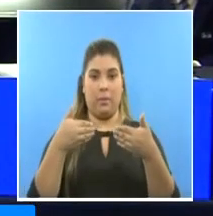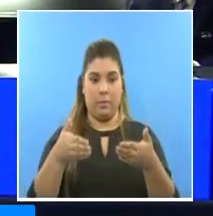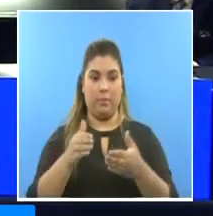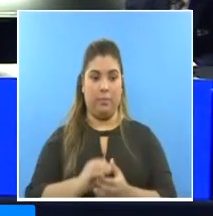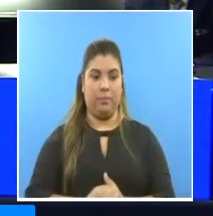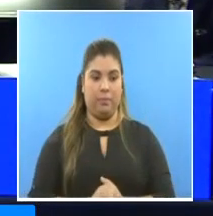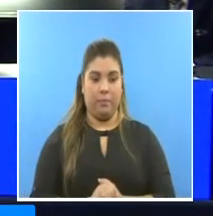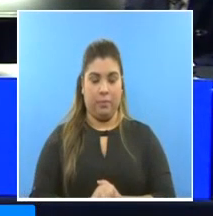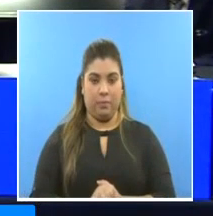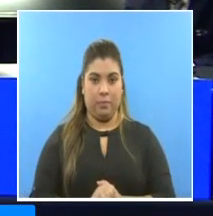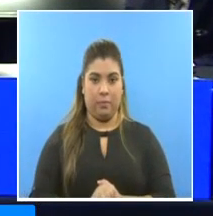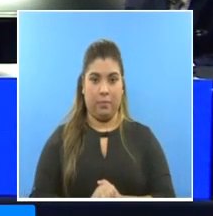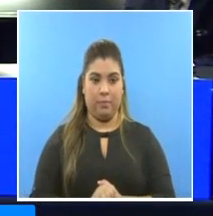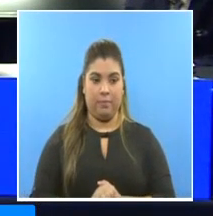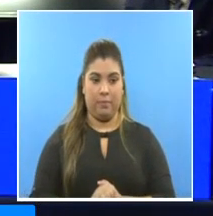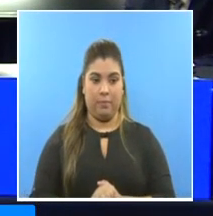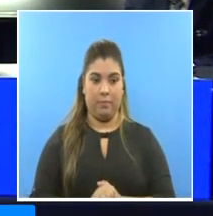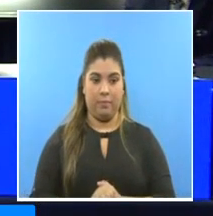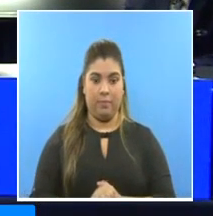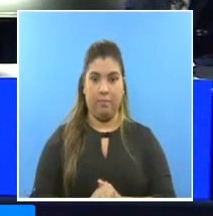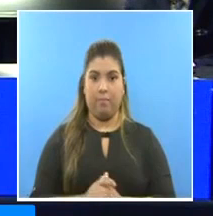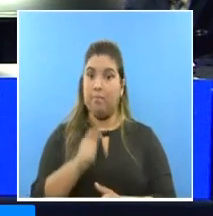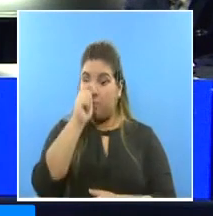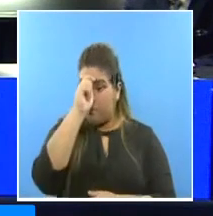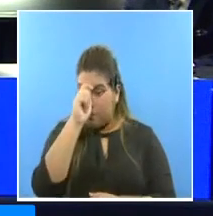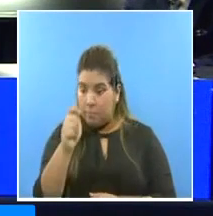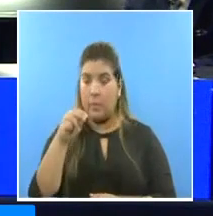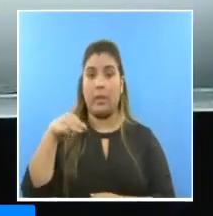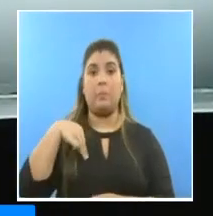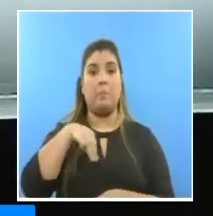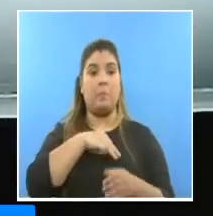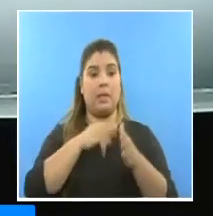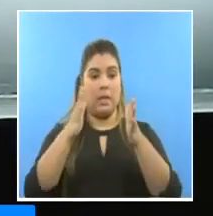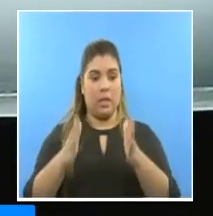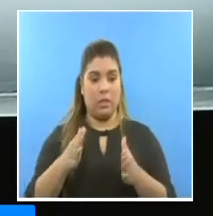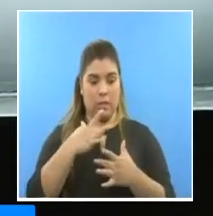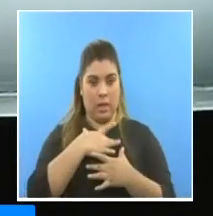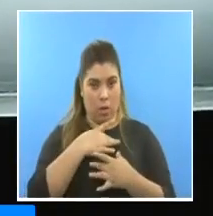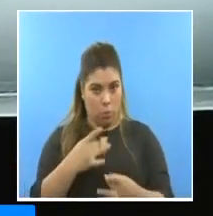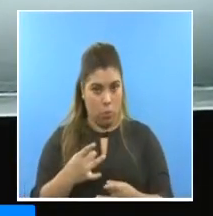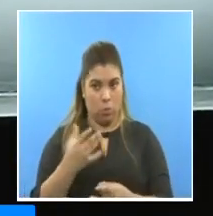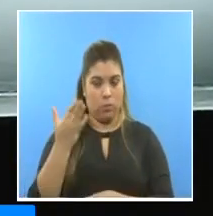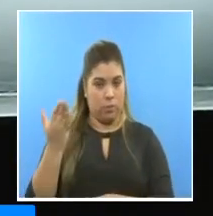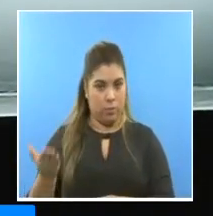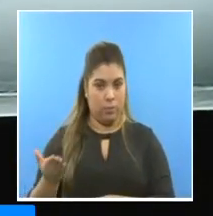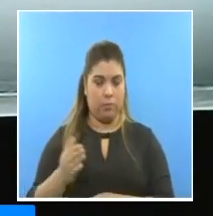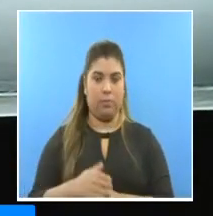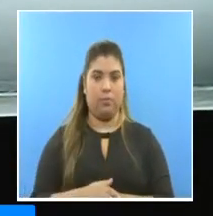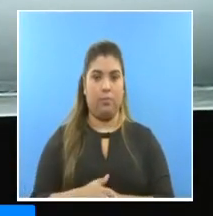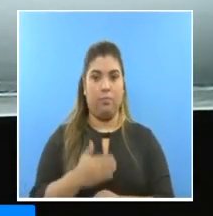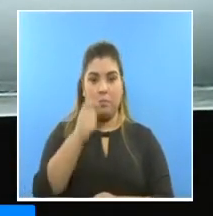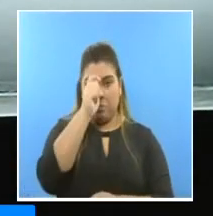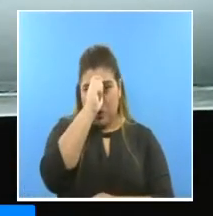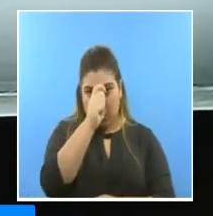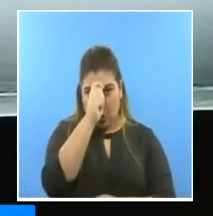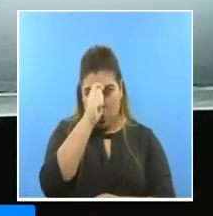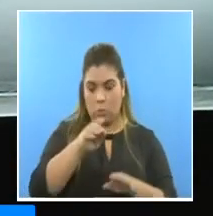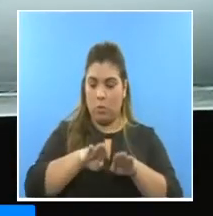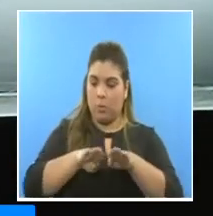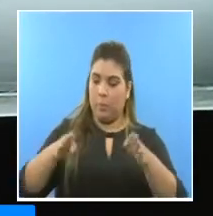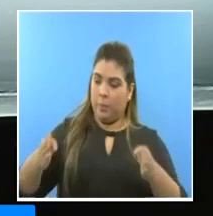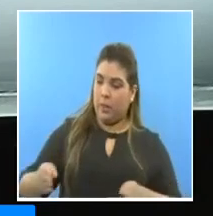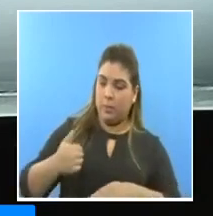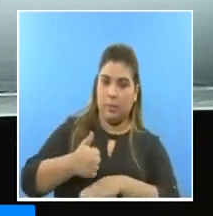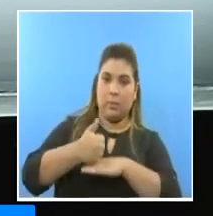Ministro, doctor Francisco Sucre, señora Ministra, consejera, Eira Ruiz,